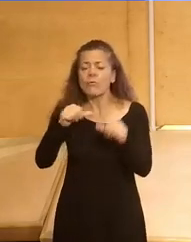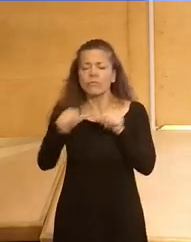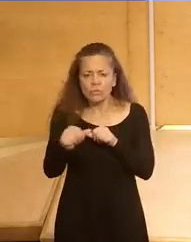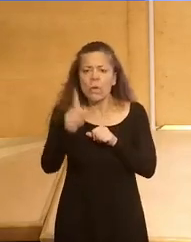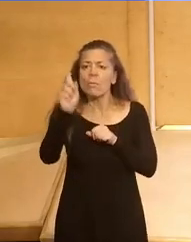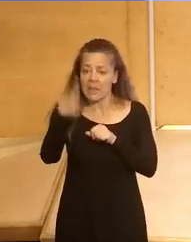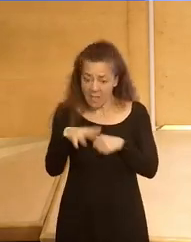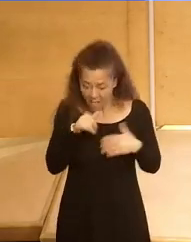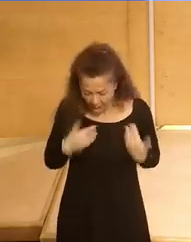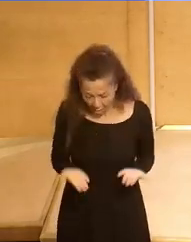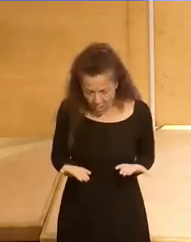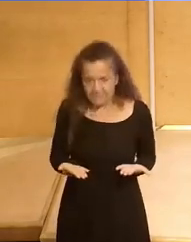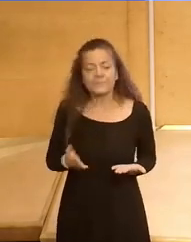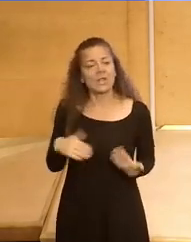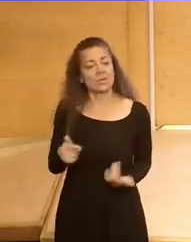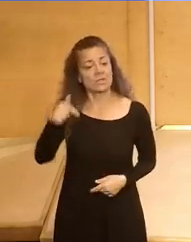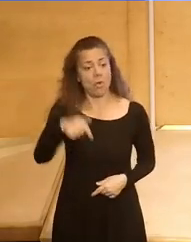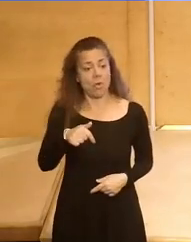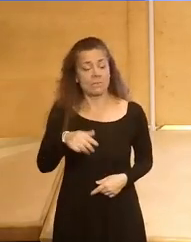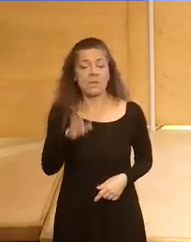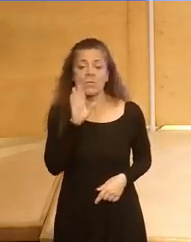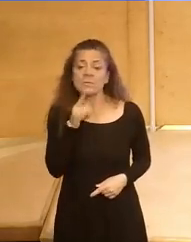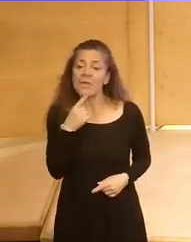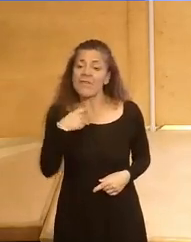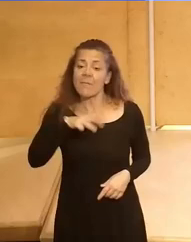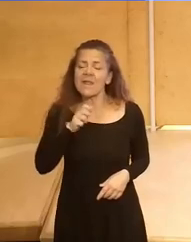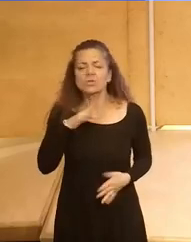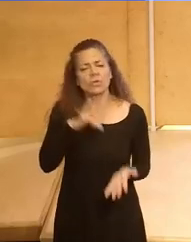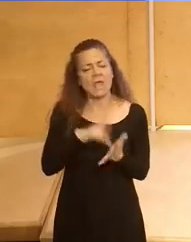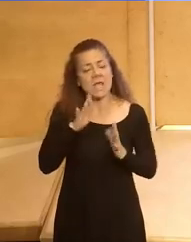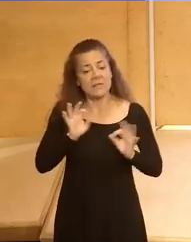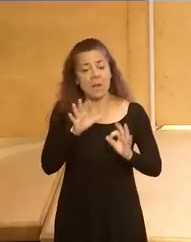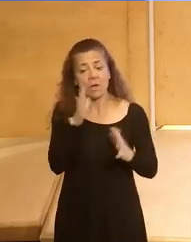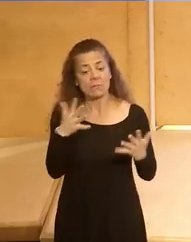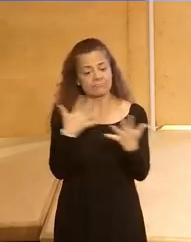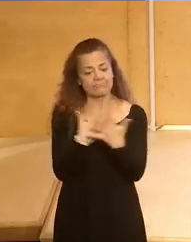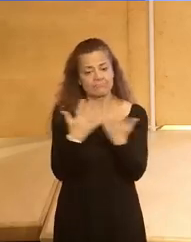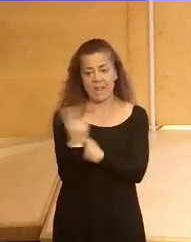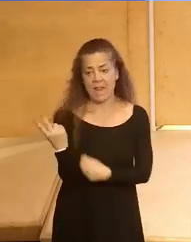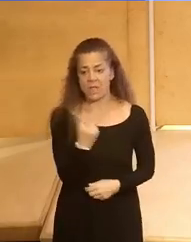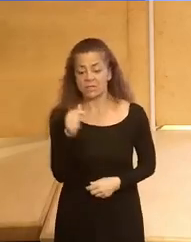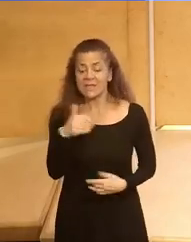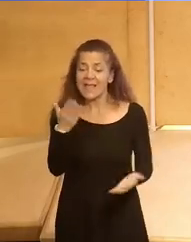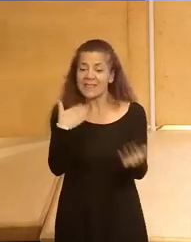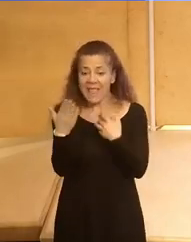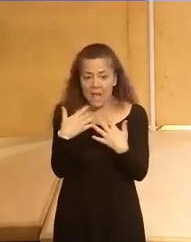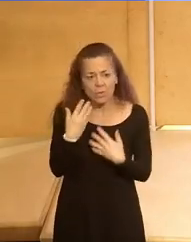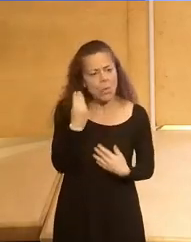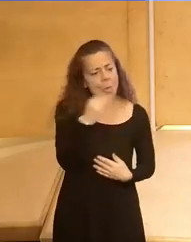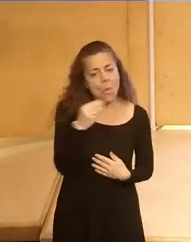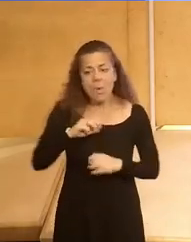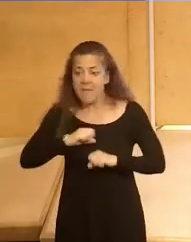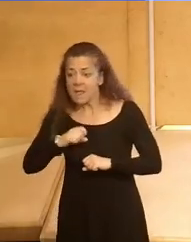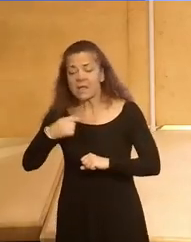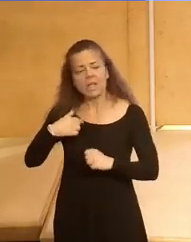que también es el presente. Por lo tanto, hoy, como decía María, es un día muy especial porque juntamos estas dos partes. Este diálogo intergeneracional que